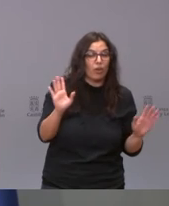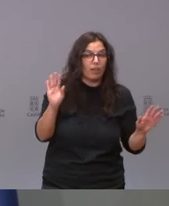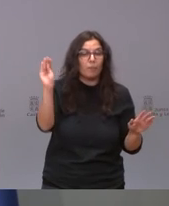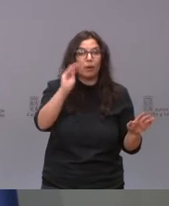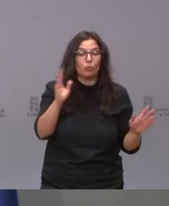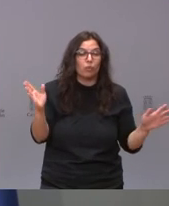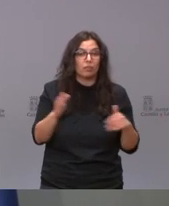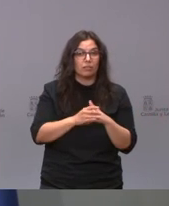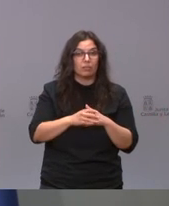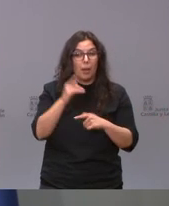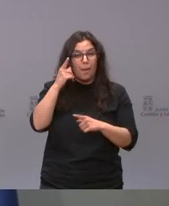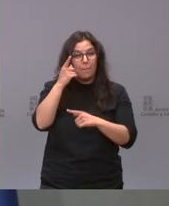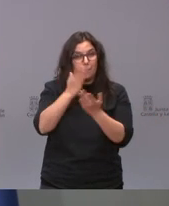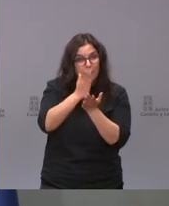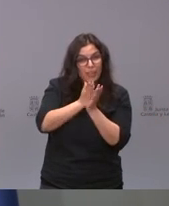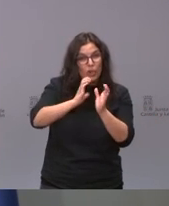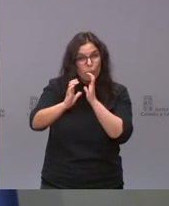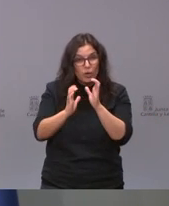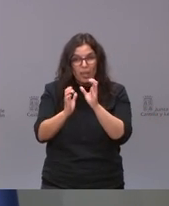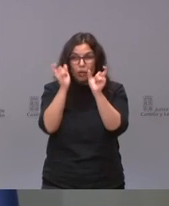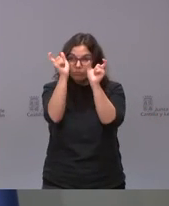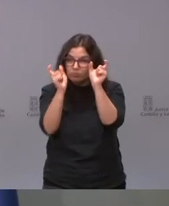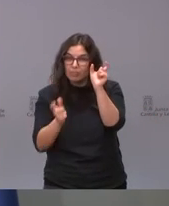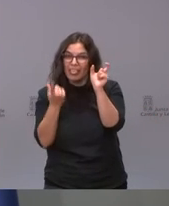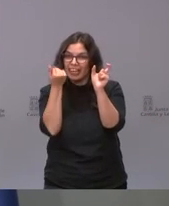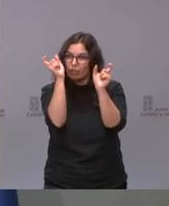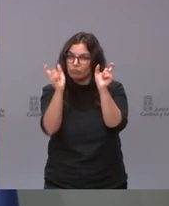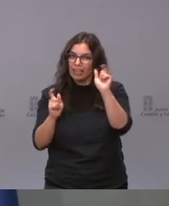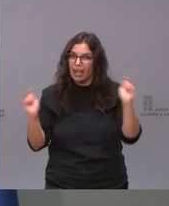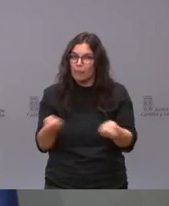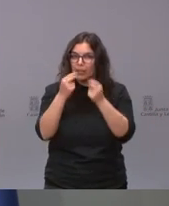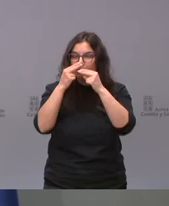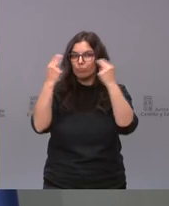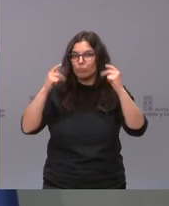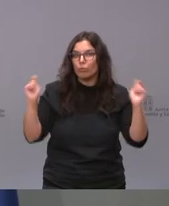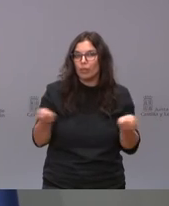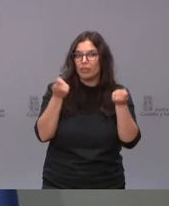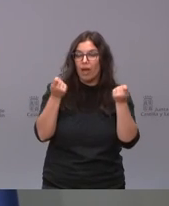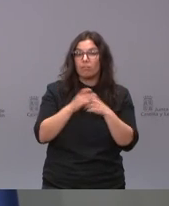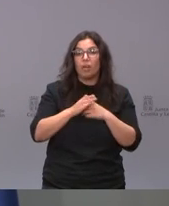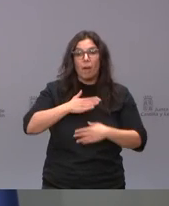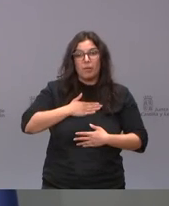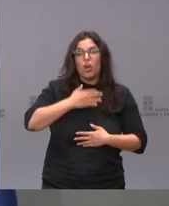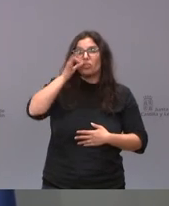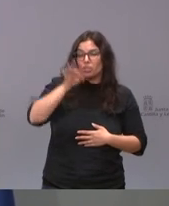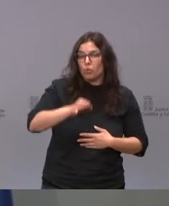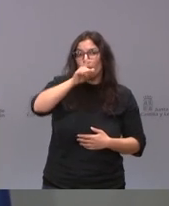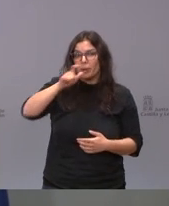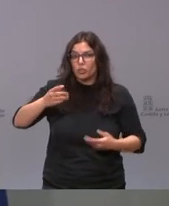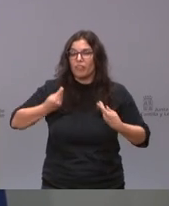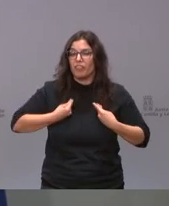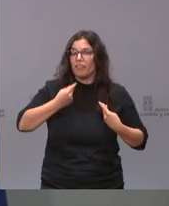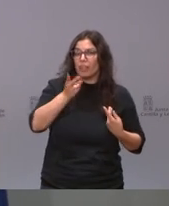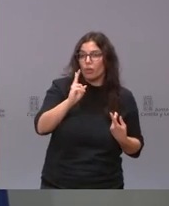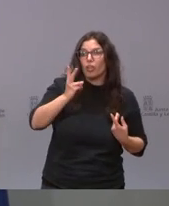medio por medio cuánto se ha gastado en campañas de publicidad a mí y a muchos vallisoletanos y muchos sorianos y a muchos castellanos y